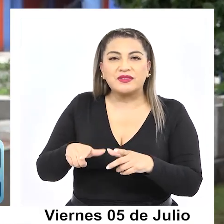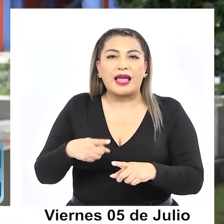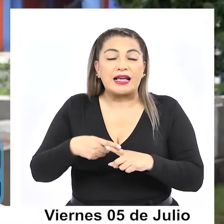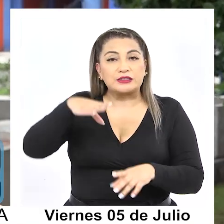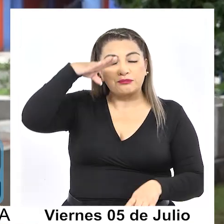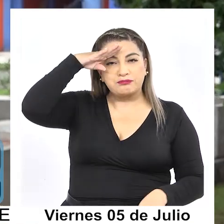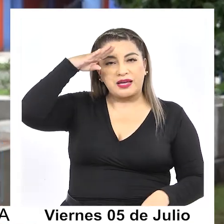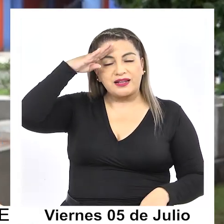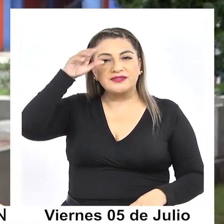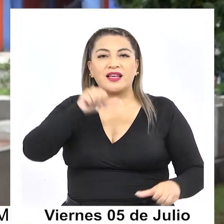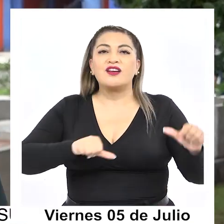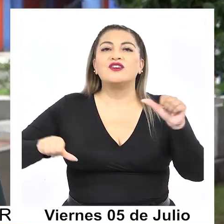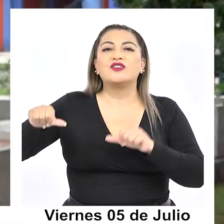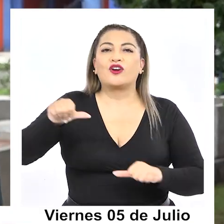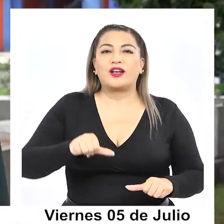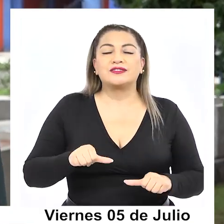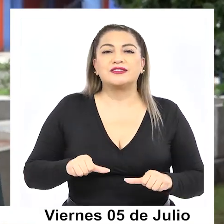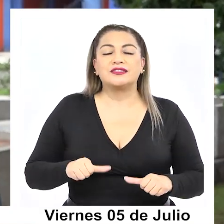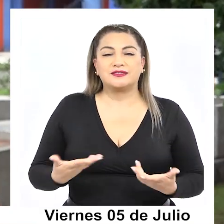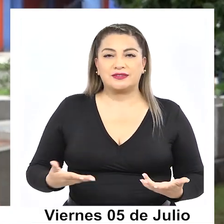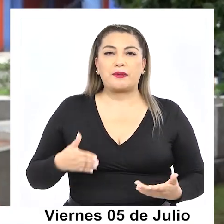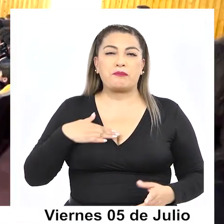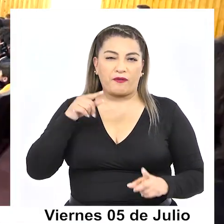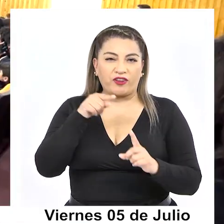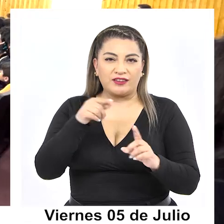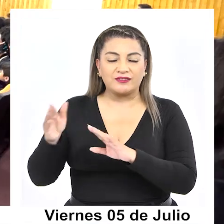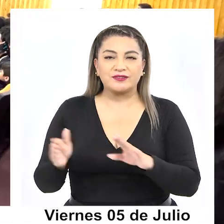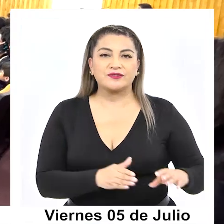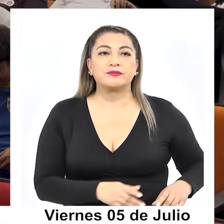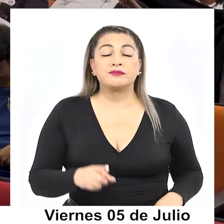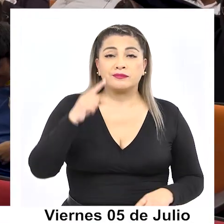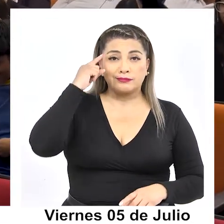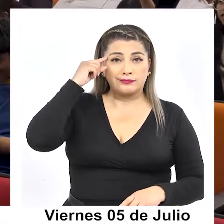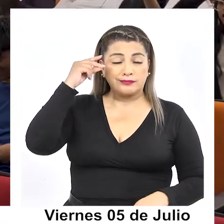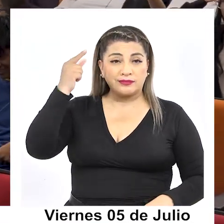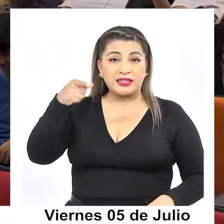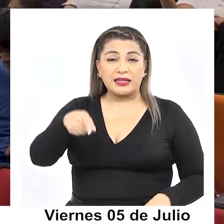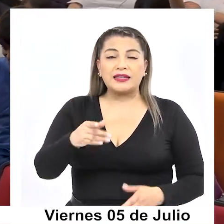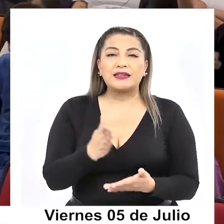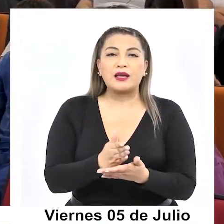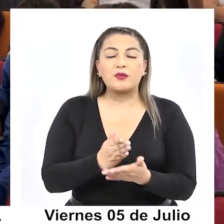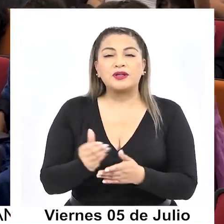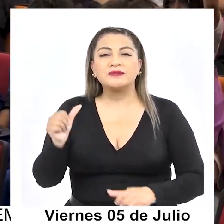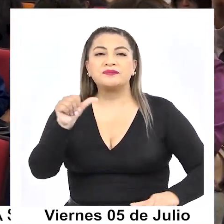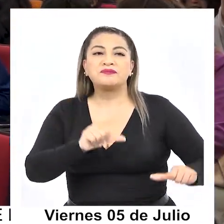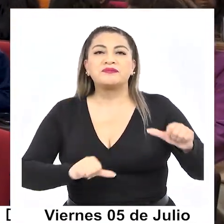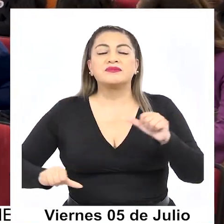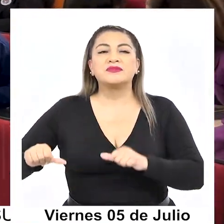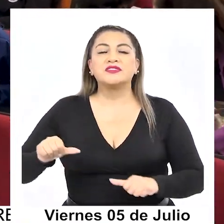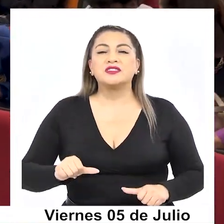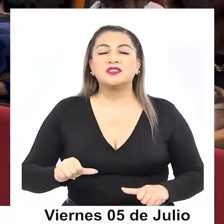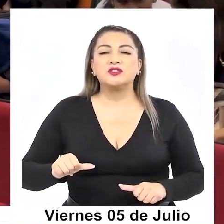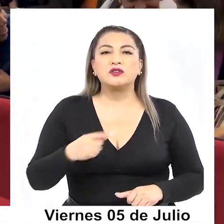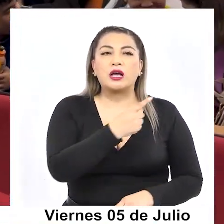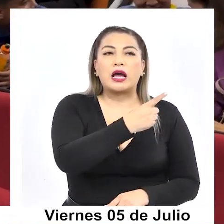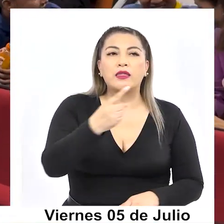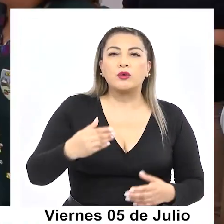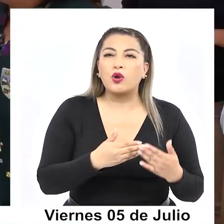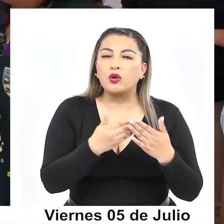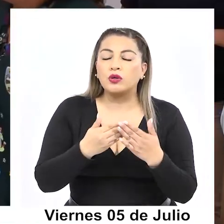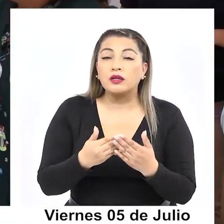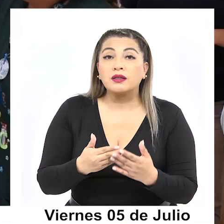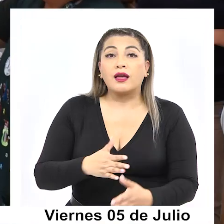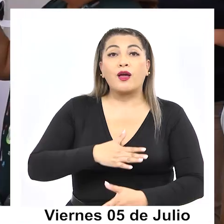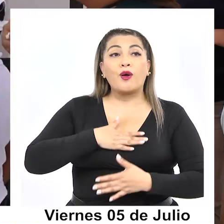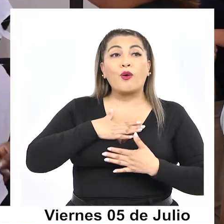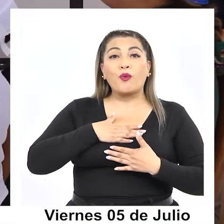experiencia con la ciencia in situ. Ese es nuestro objetivo. La idea es que esta Escuela de Ciencias genere un impacto en los estudiantes